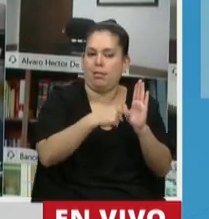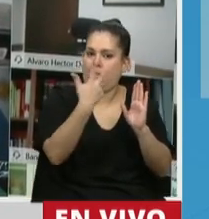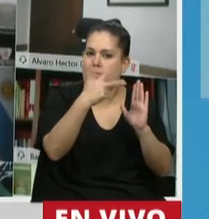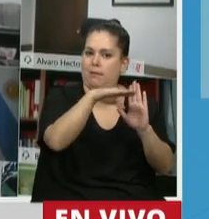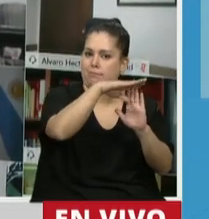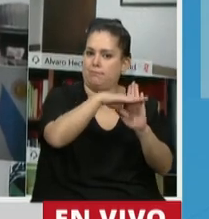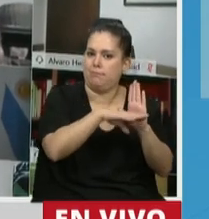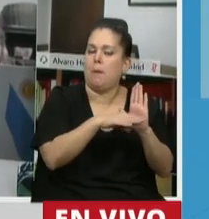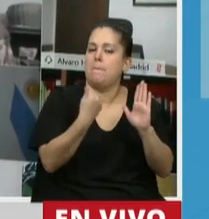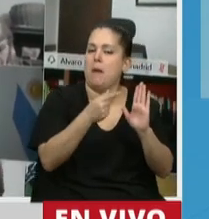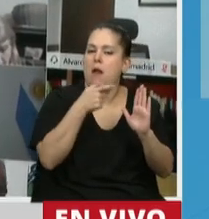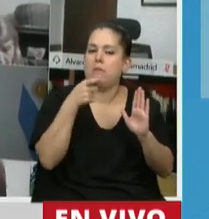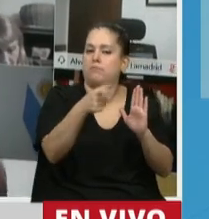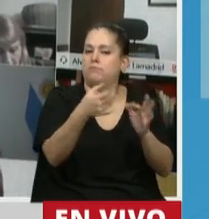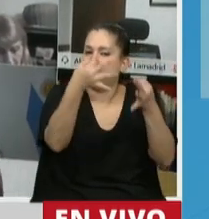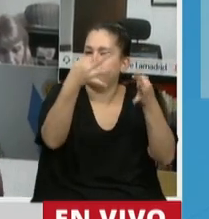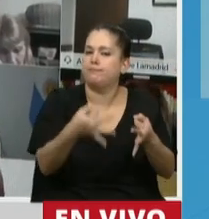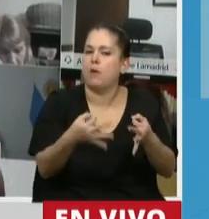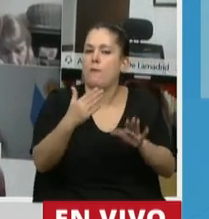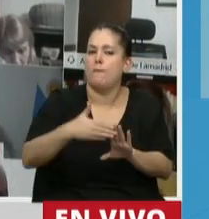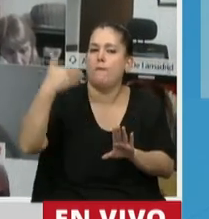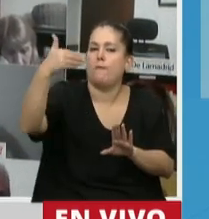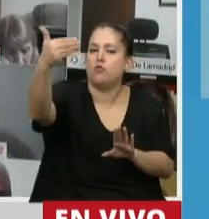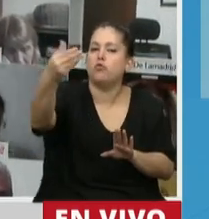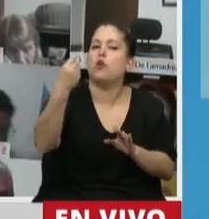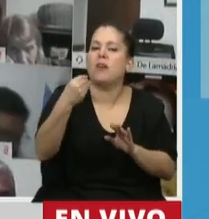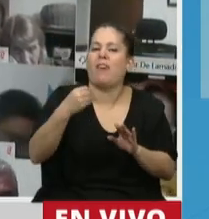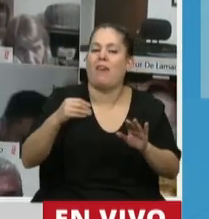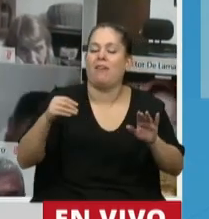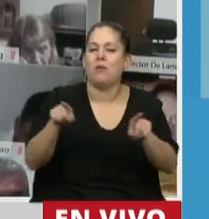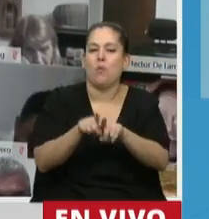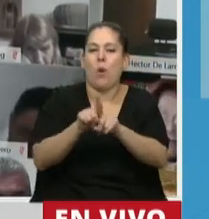definir el norte de lo que debería ser la telemedicina.